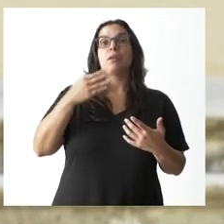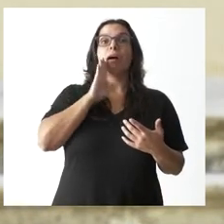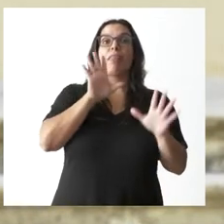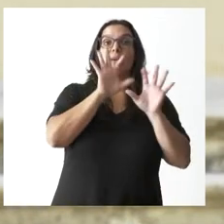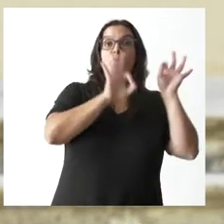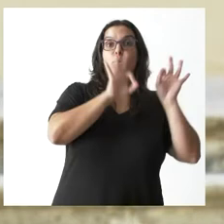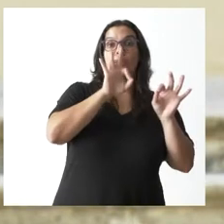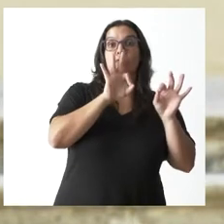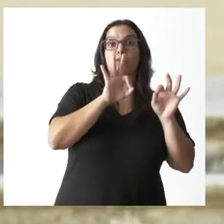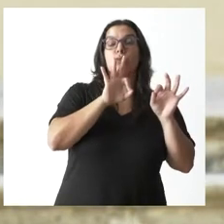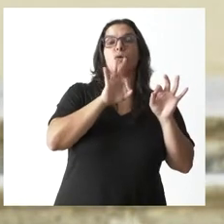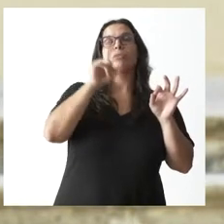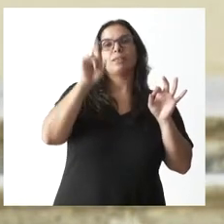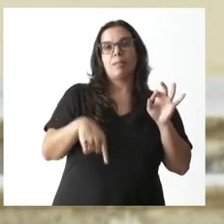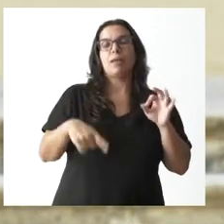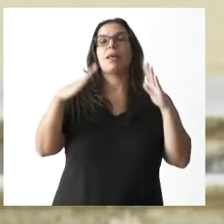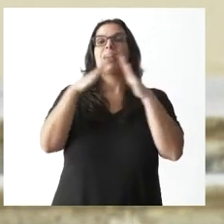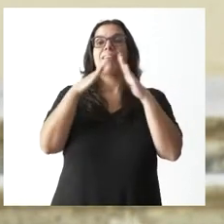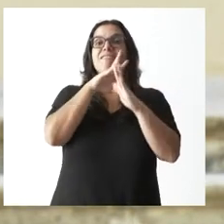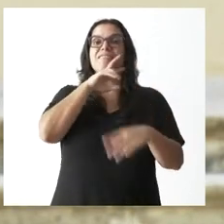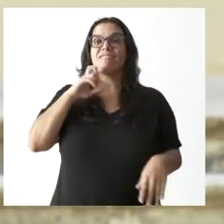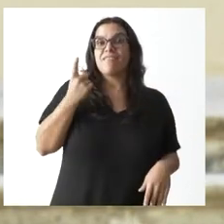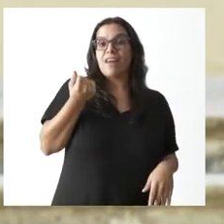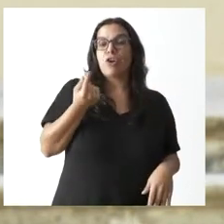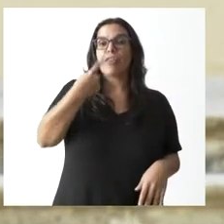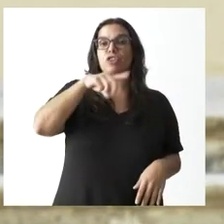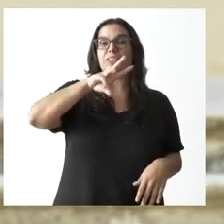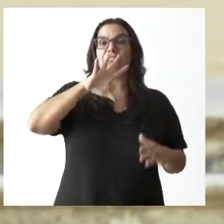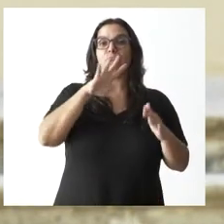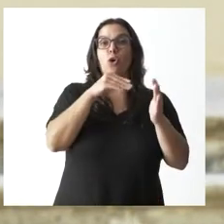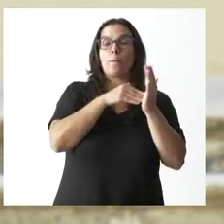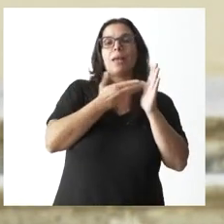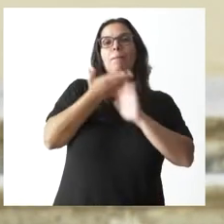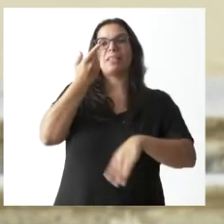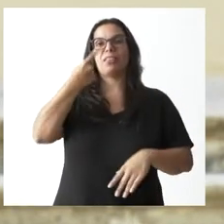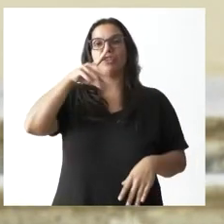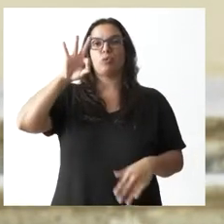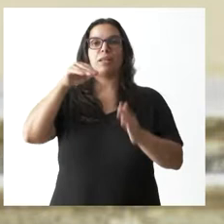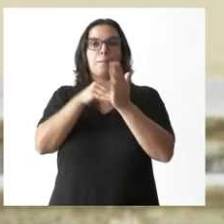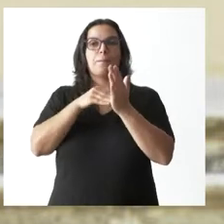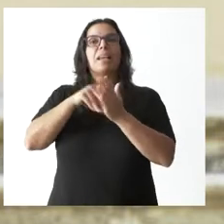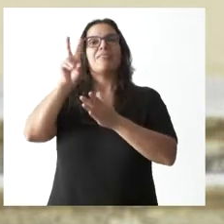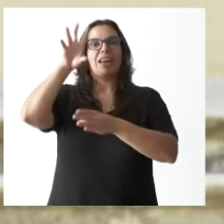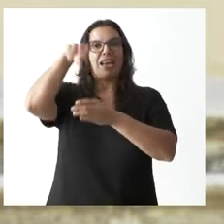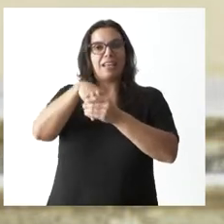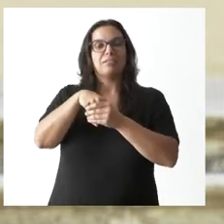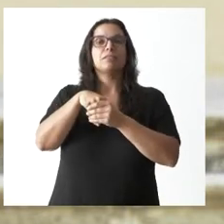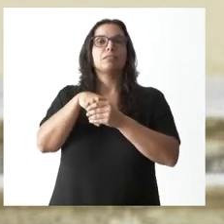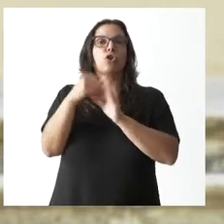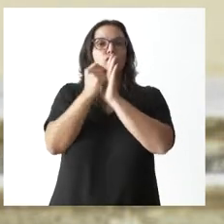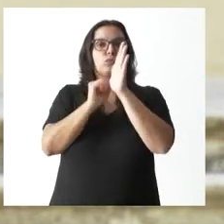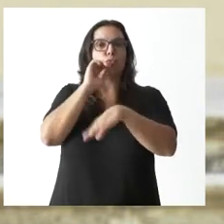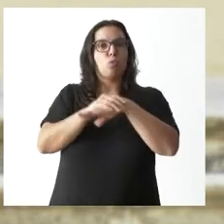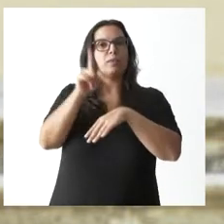la vivienda. Subimos de 135.000 a 150.000 las viviendas que pueden entrar en estas